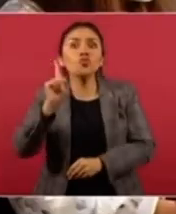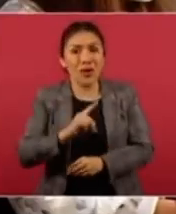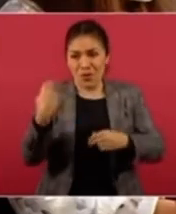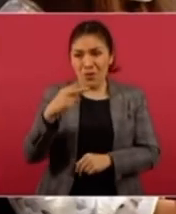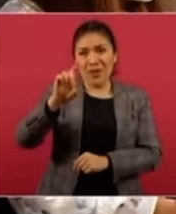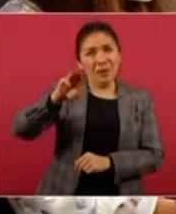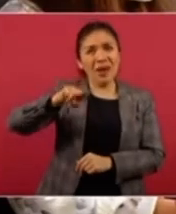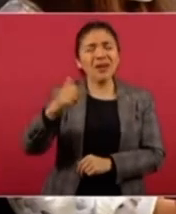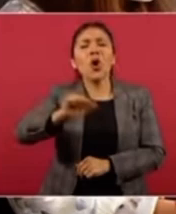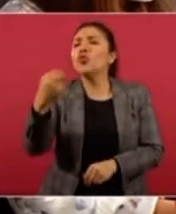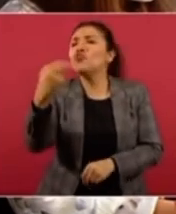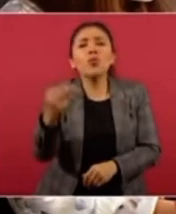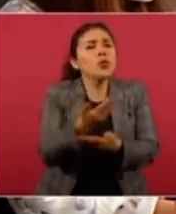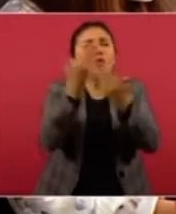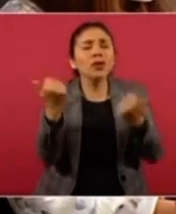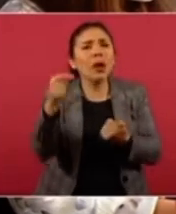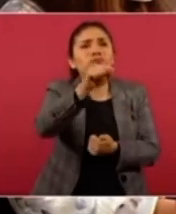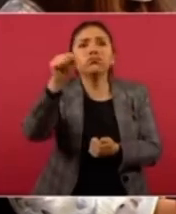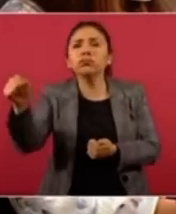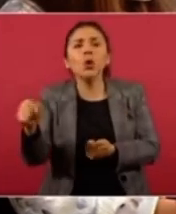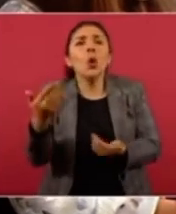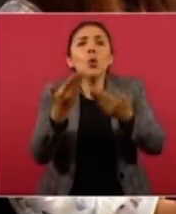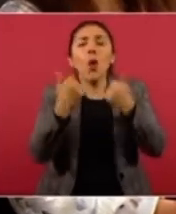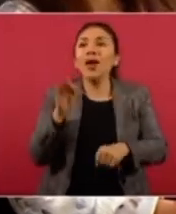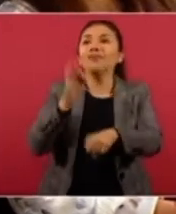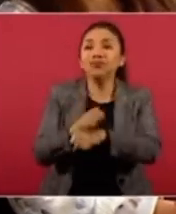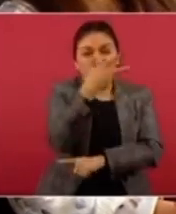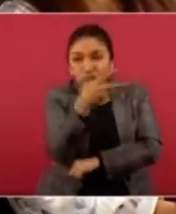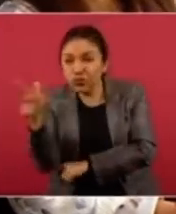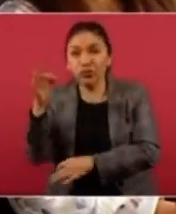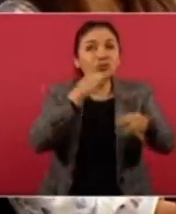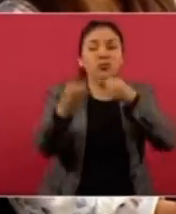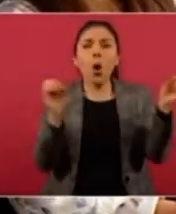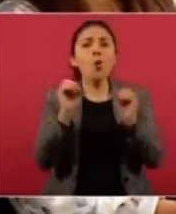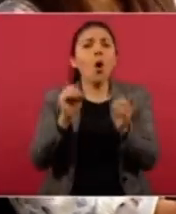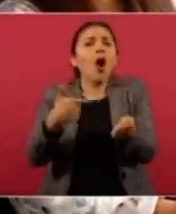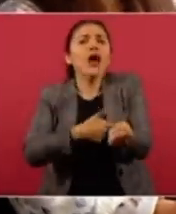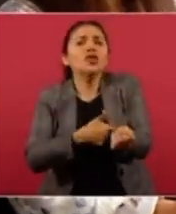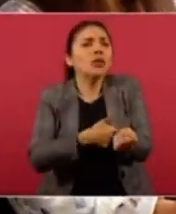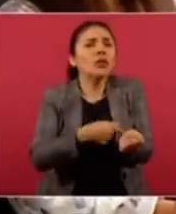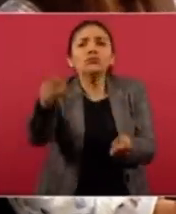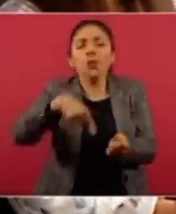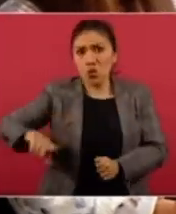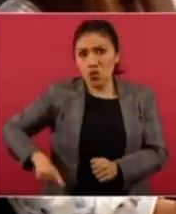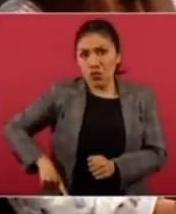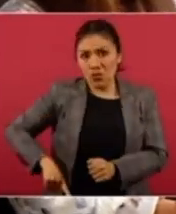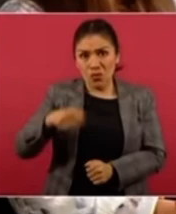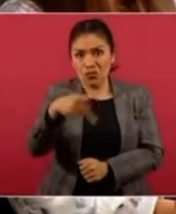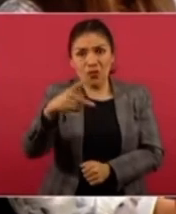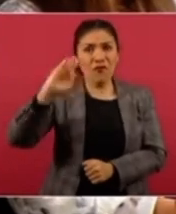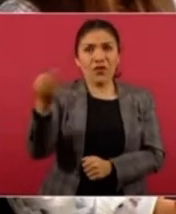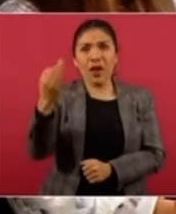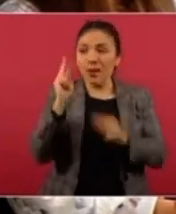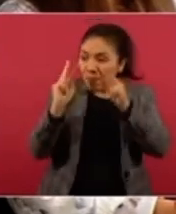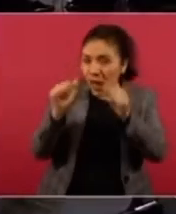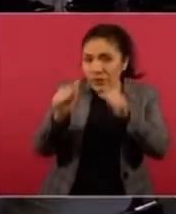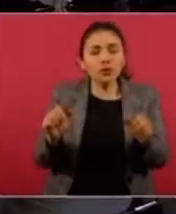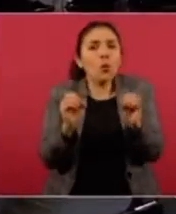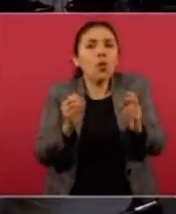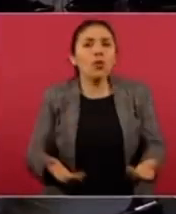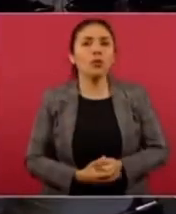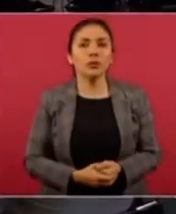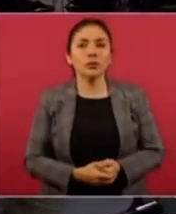cuentan con toda esta, que no tuvieron toda esta visibilidad que permitió que se hiciera un tercer peritaje y que incluso el gobierno federal volteara a verlas.